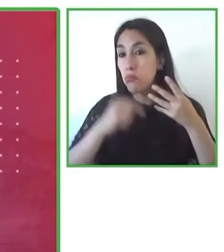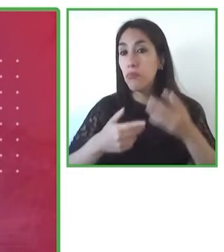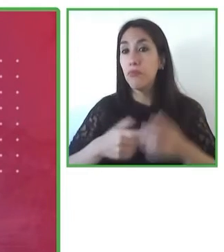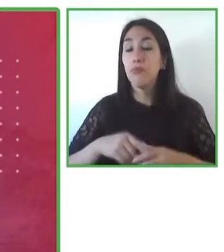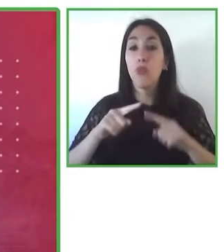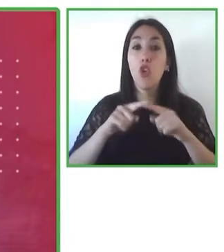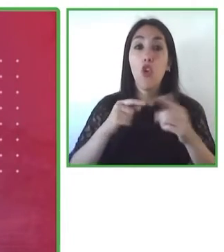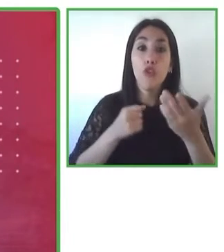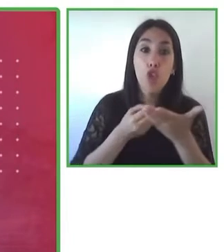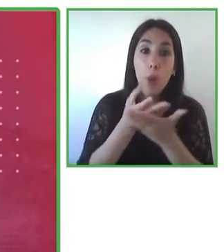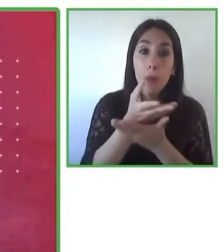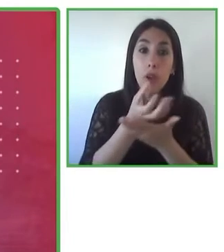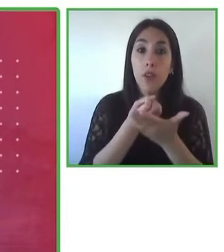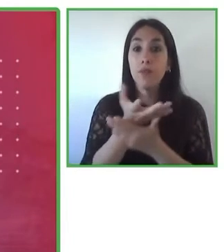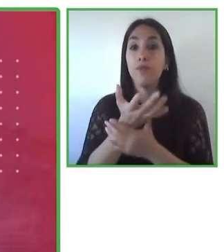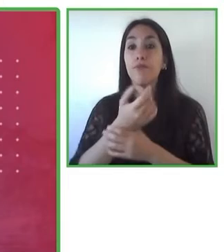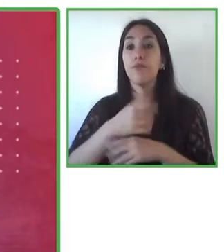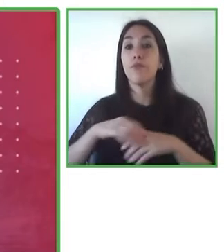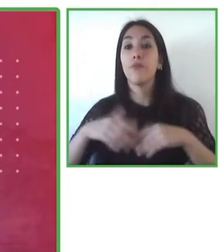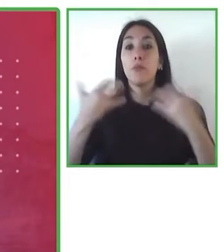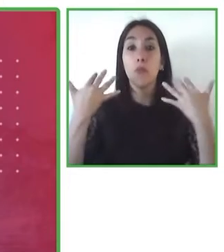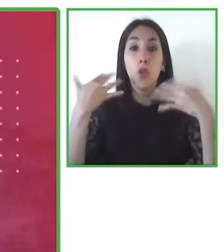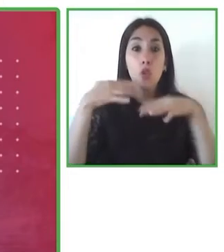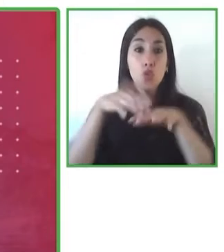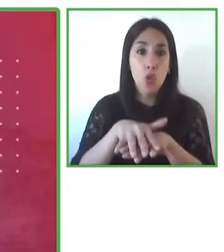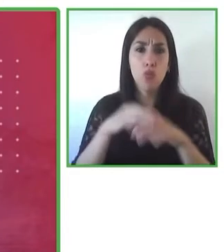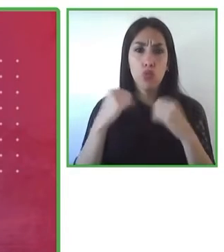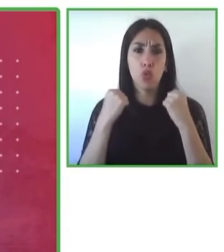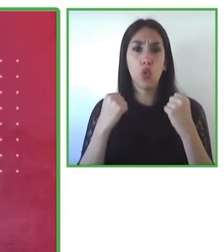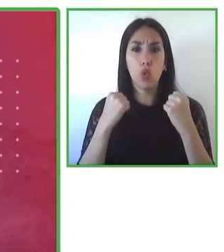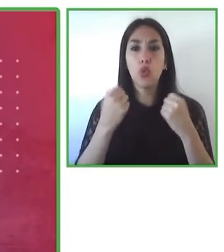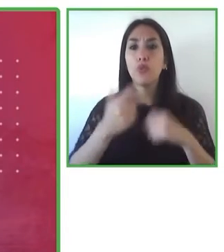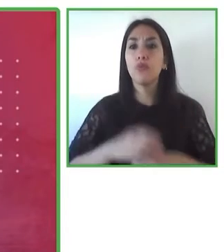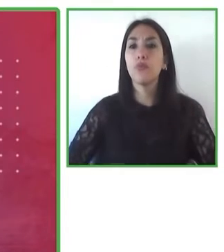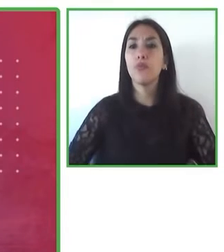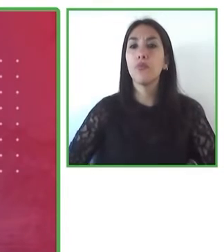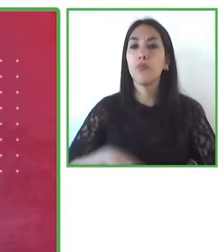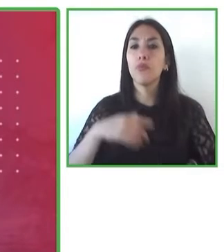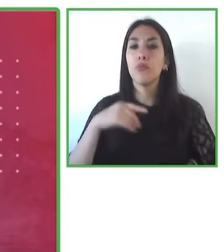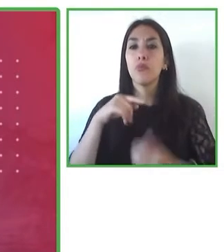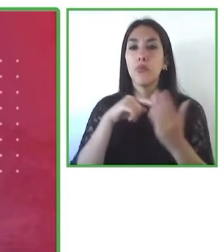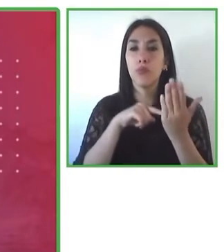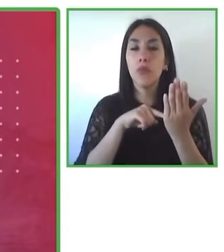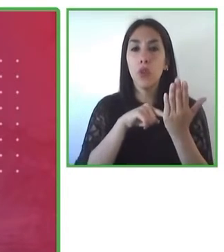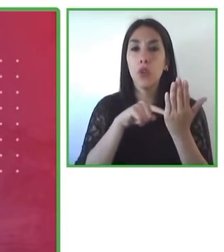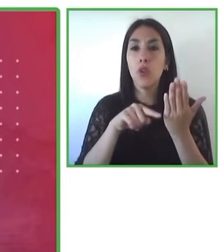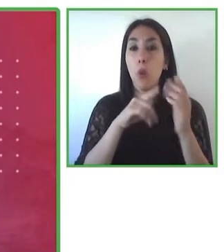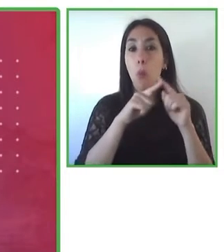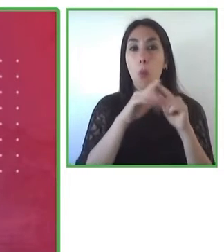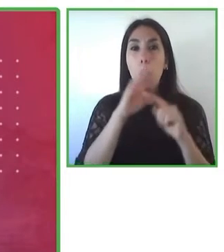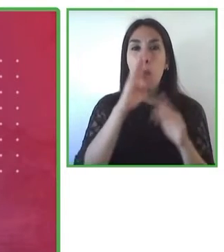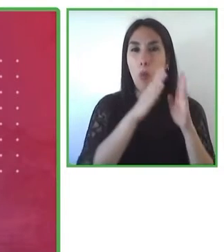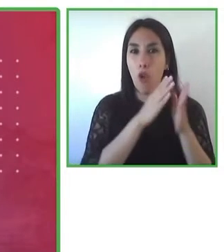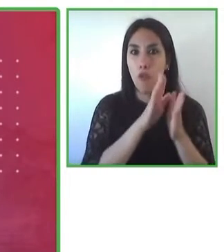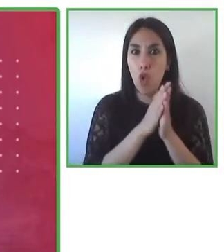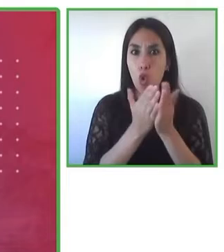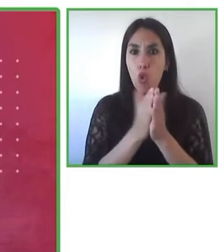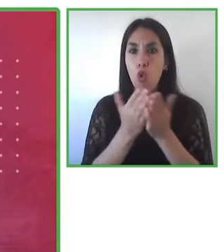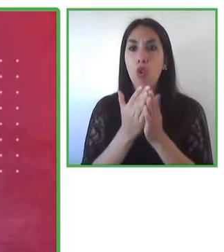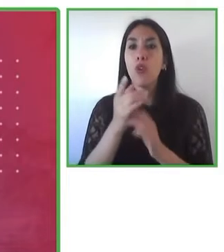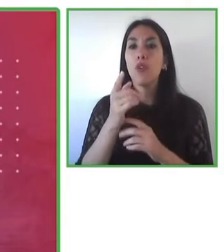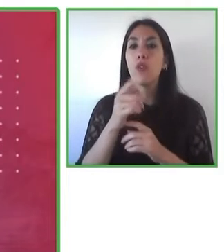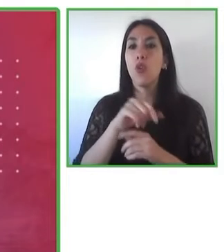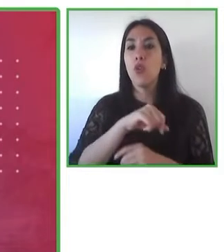esta biblioteca digital, también, como quien no quiere la cosa, porque esto fue una iniciativa de usuarios, de personas con discapacidad,